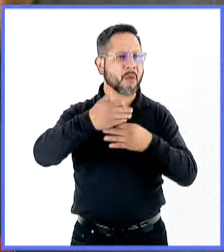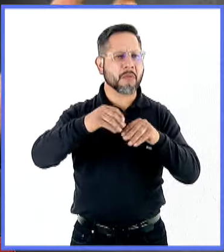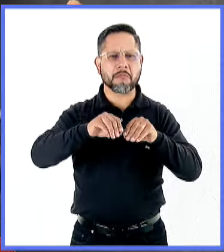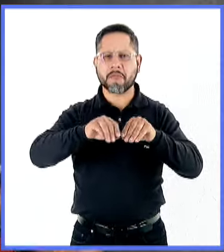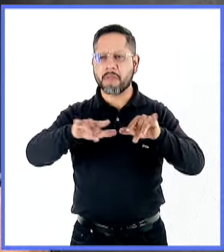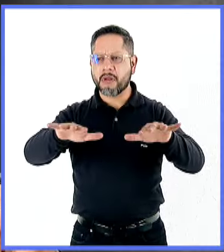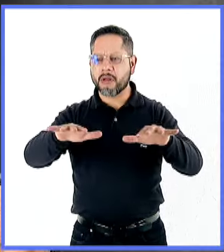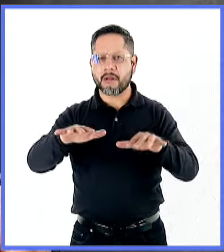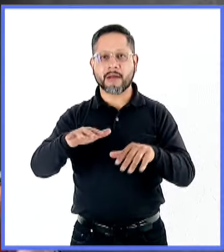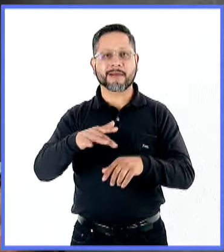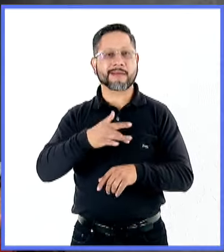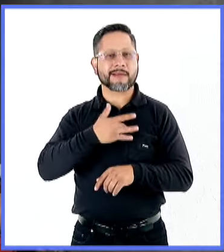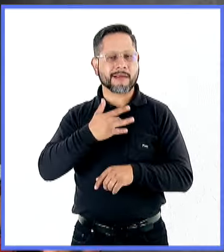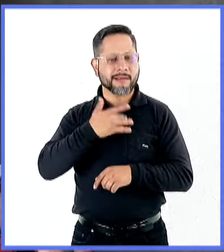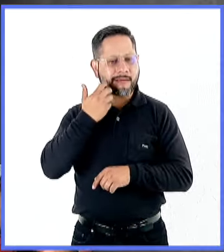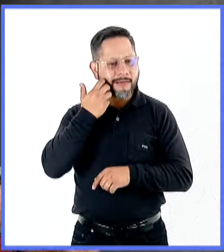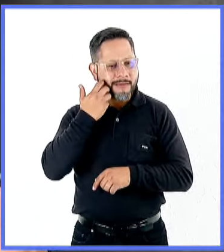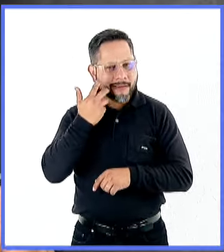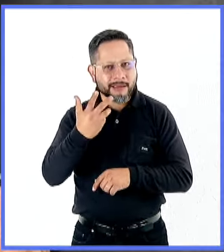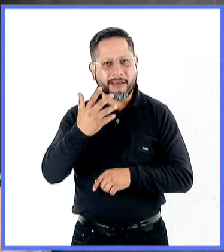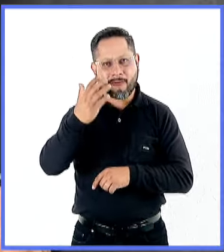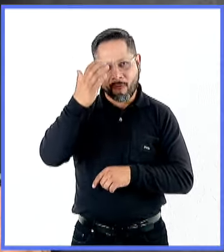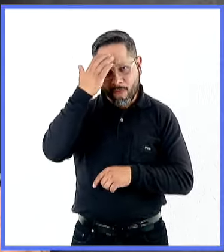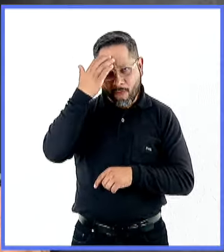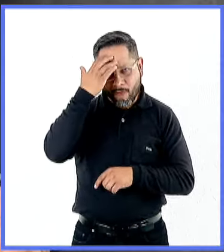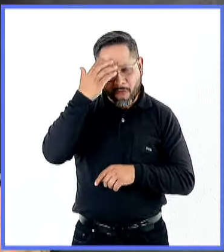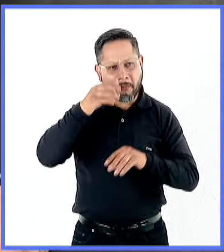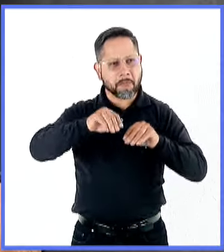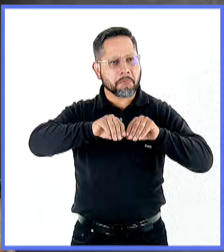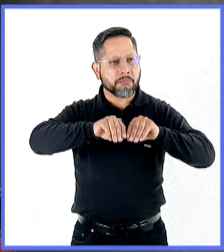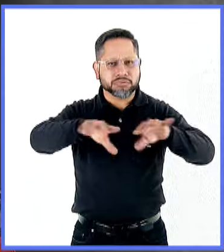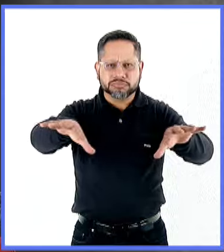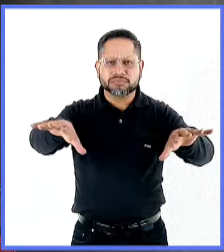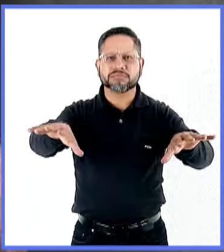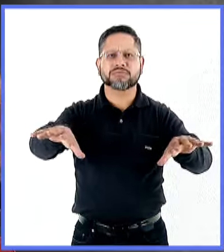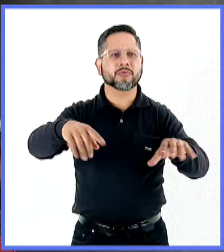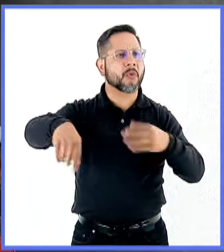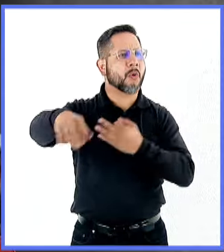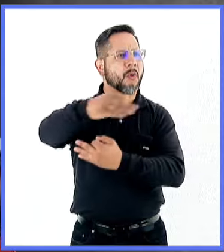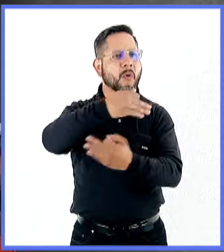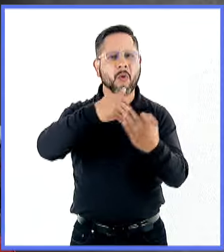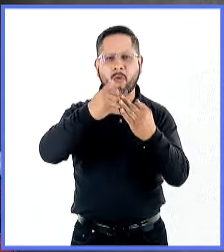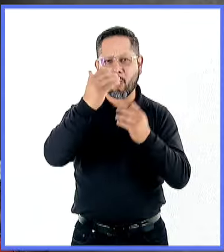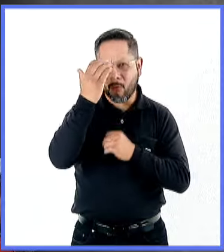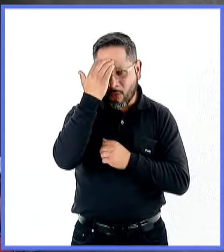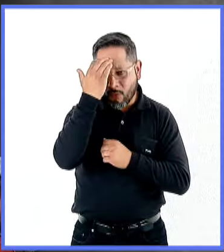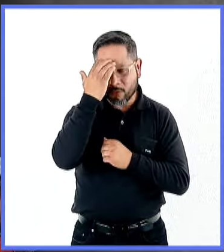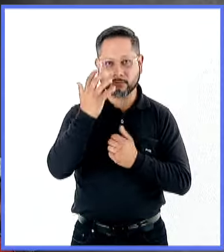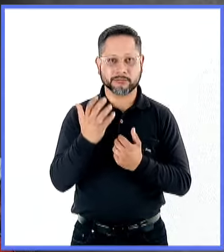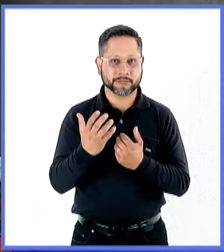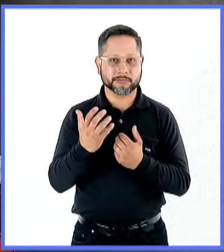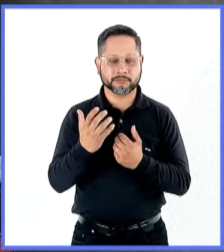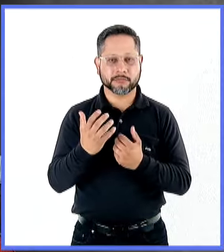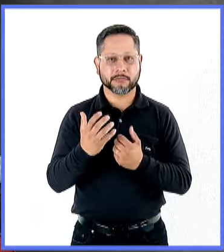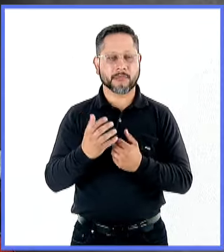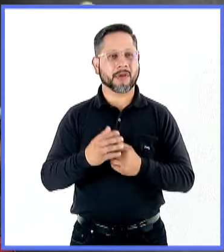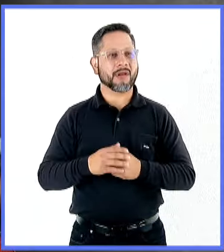voluntad de esparcir el conocimiento y no se ha dejado